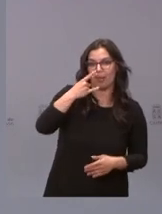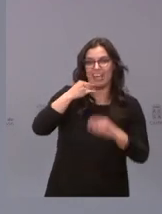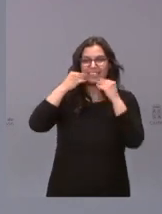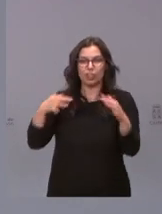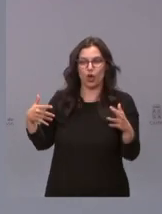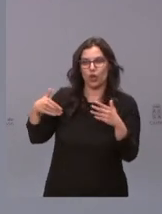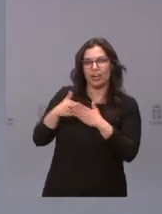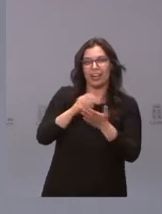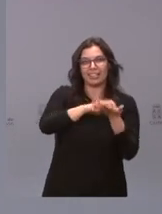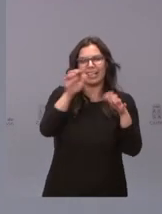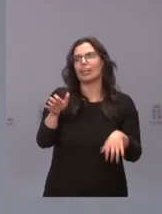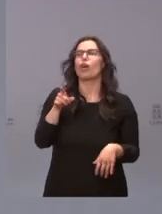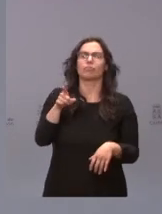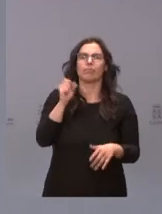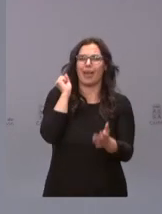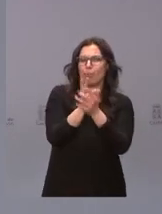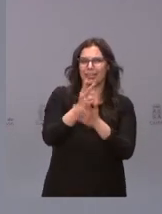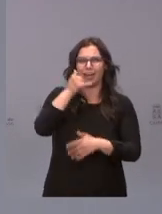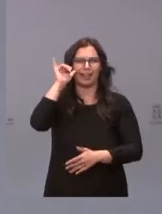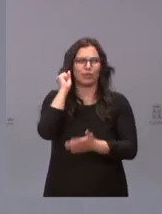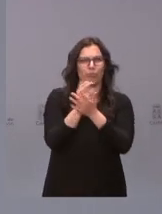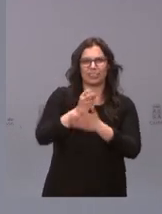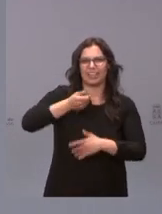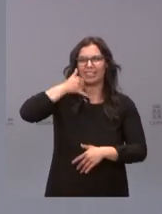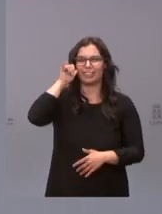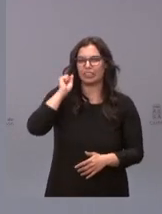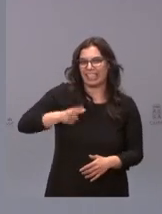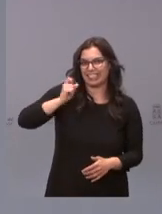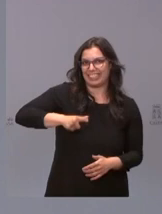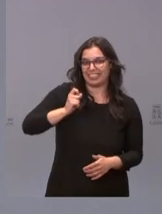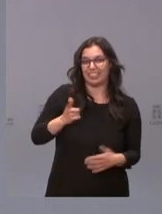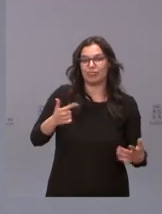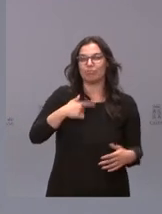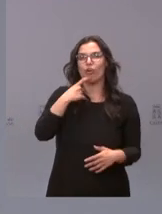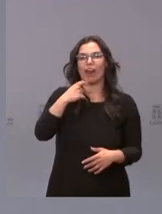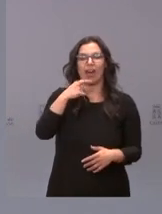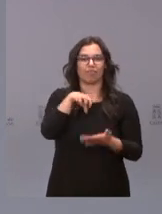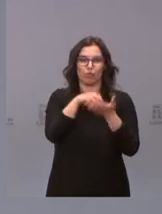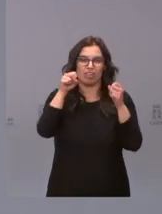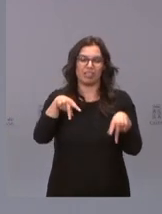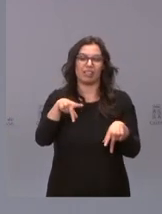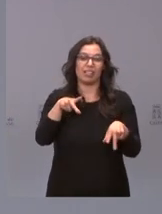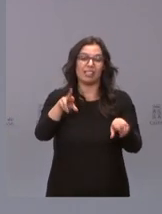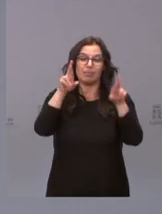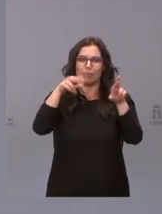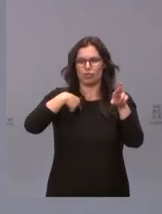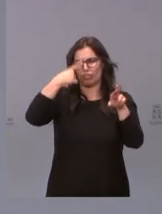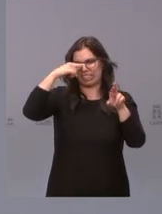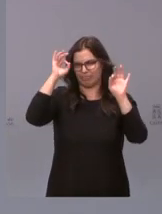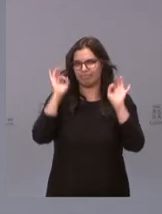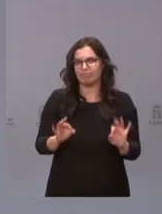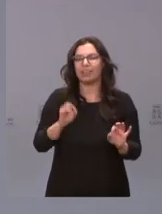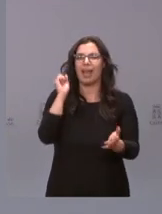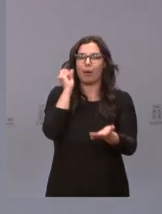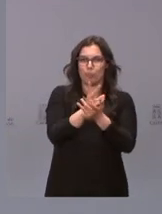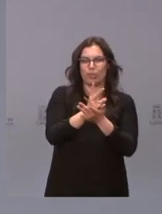repleta de apuestas arriesgadas. Y ojalá, sin duda, esta apuesta arriesgada, estoy convencido de ello, va a ser